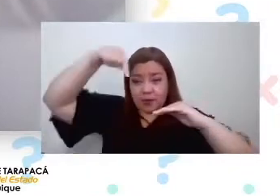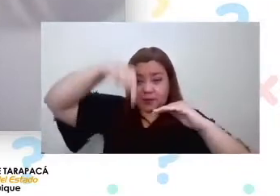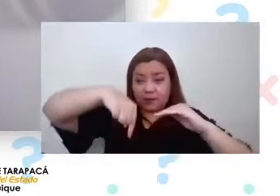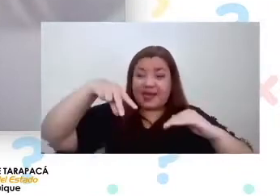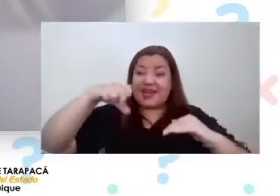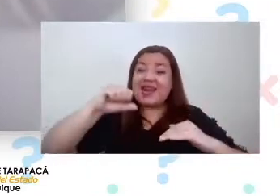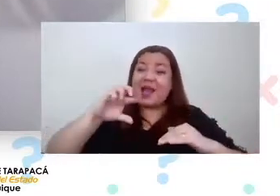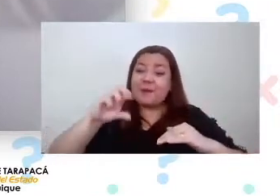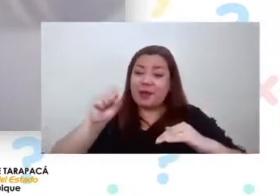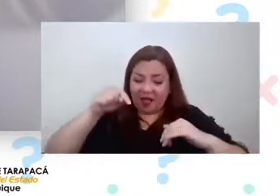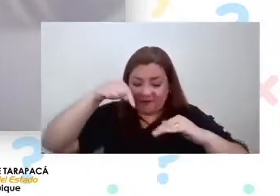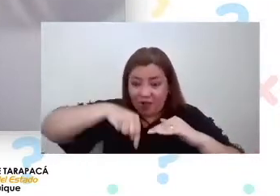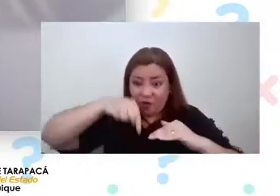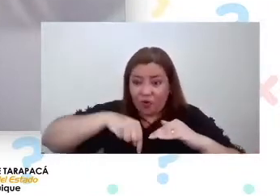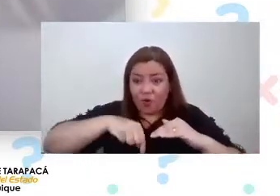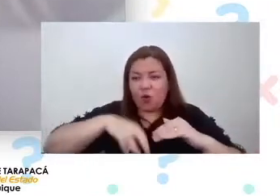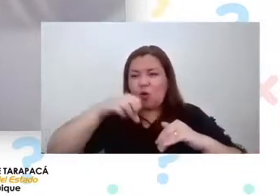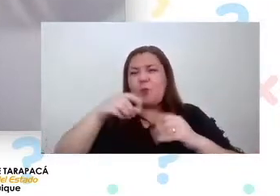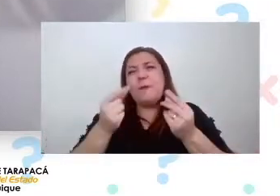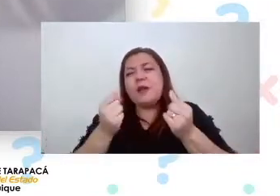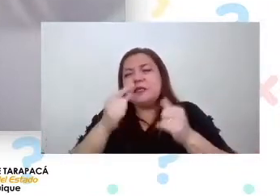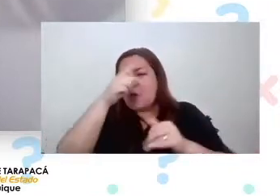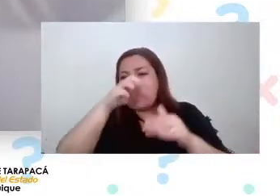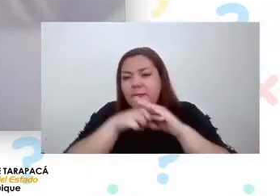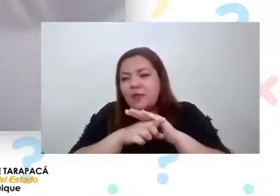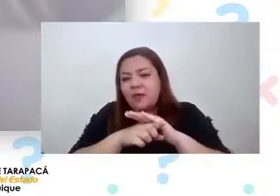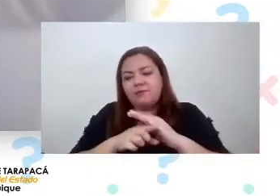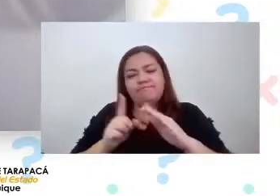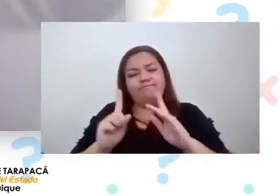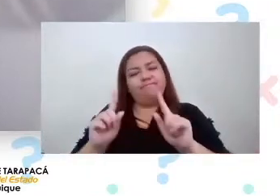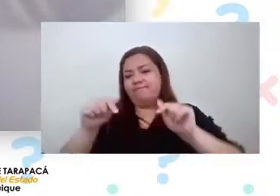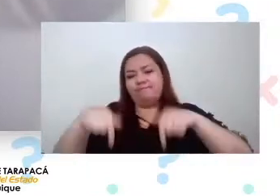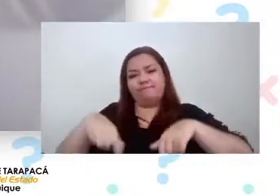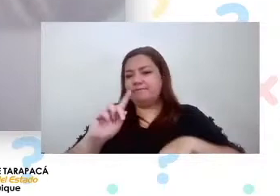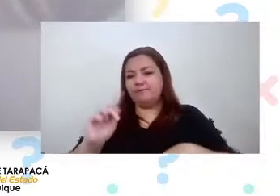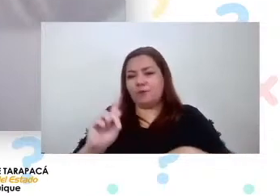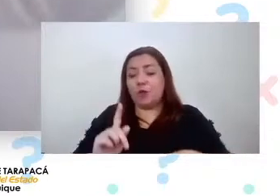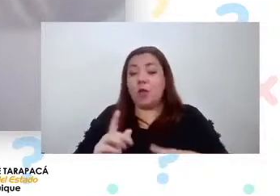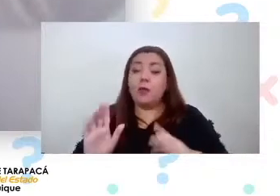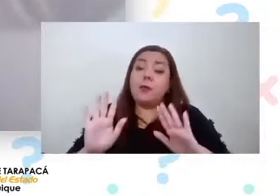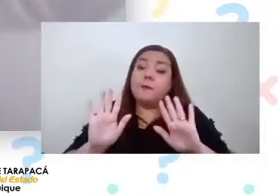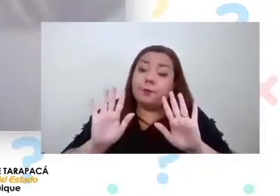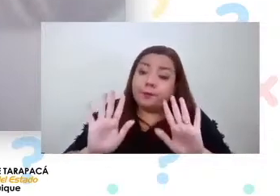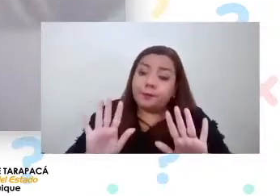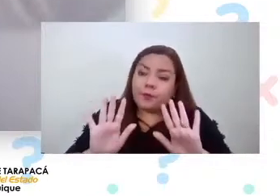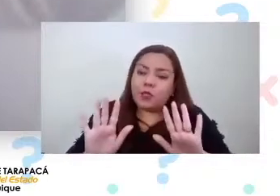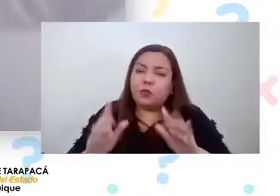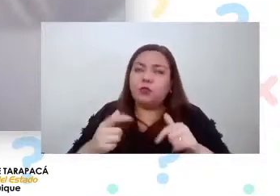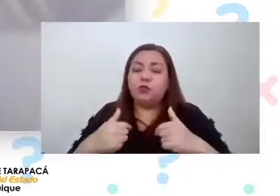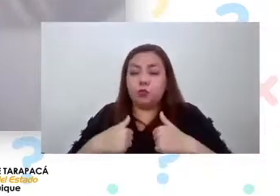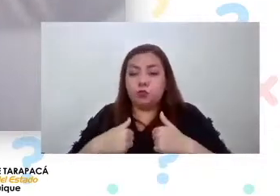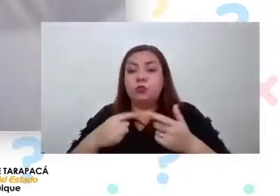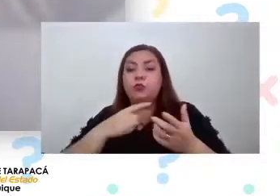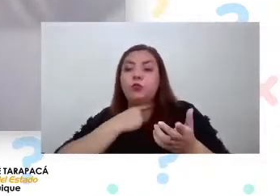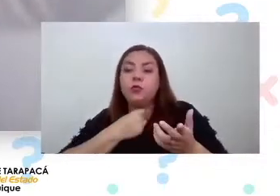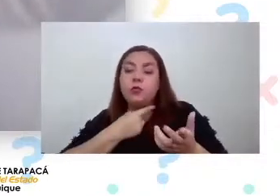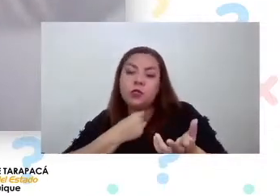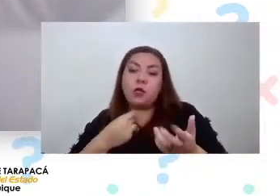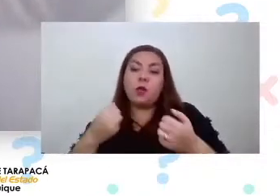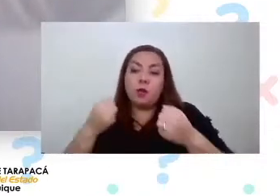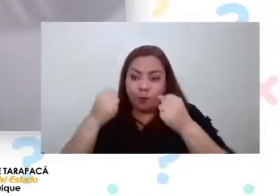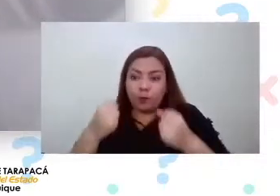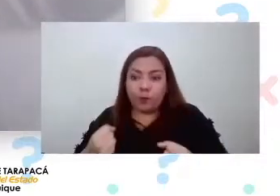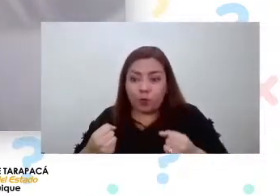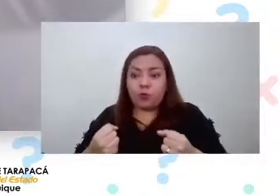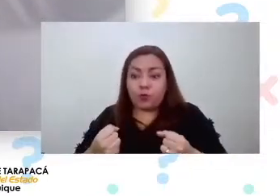que ocurre en pica no, acá no se acumula de esa manera pero si si uno quisiera pudiese podría acumular bajo